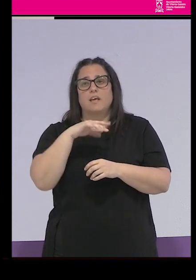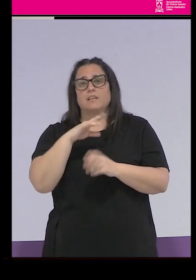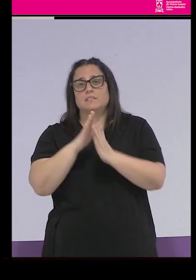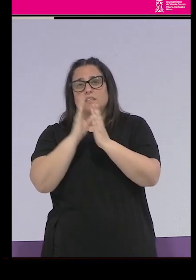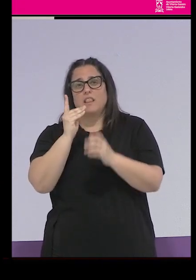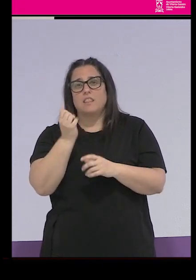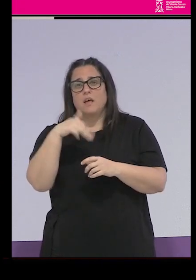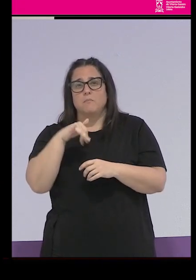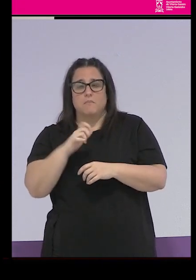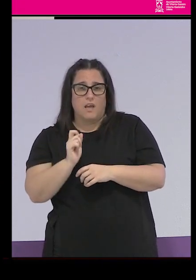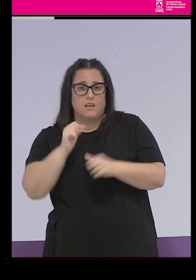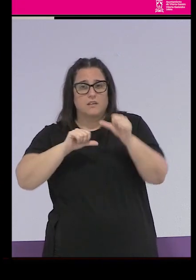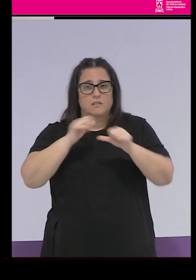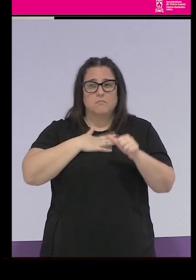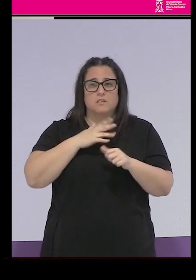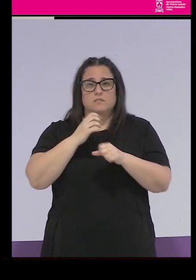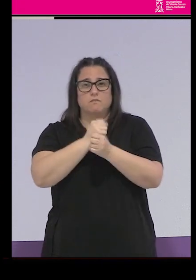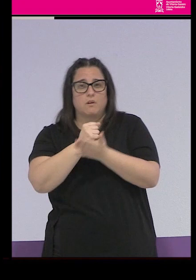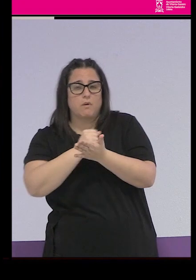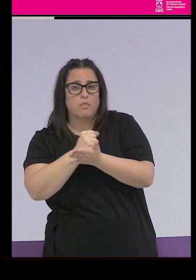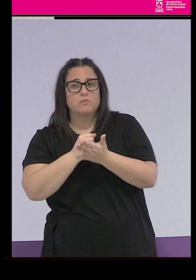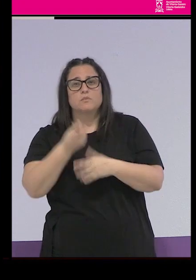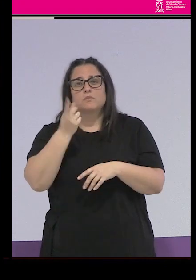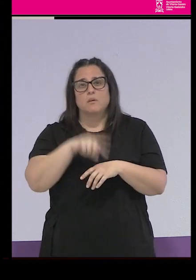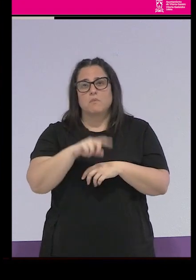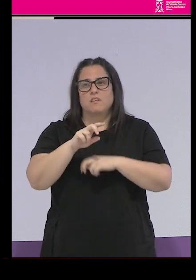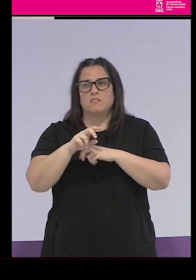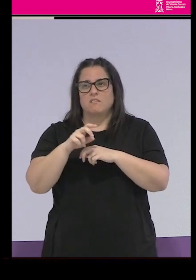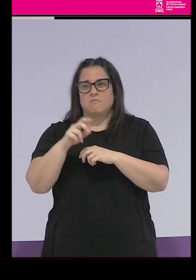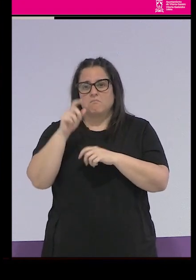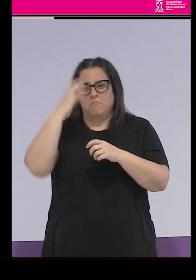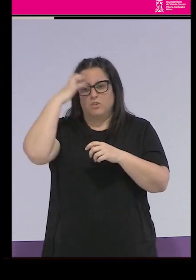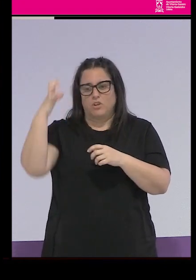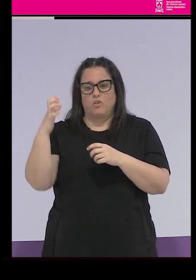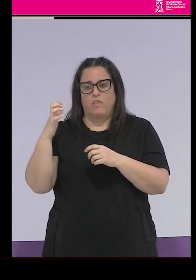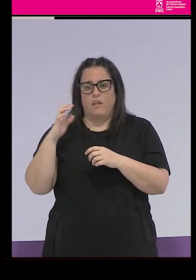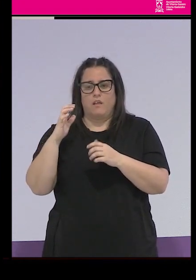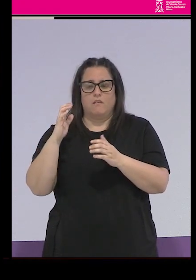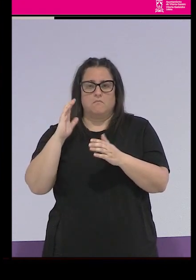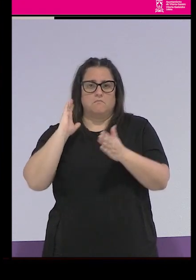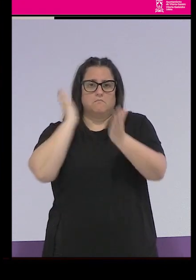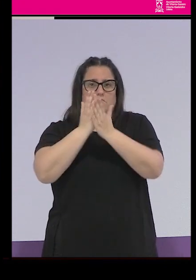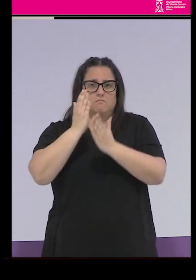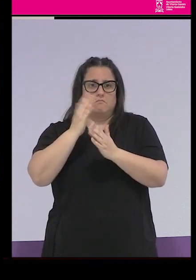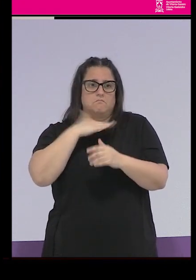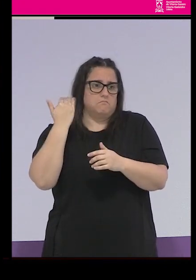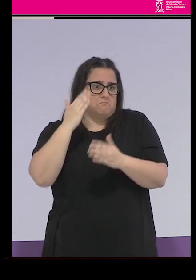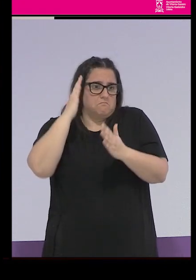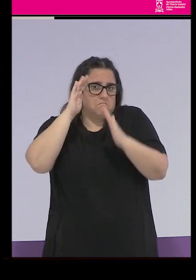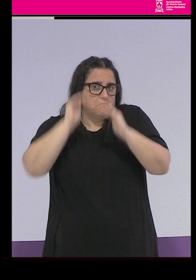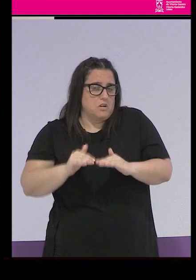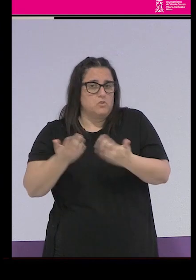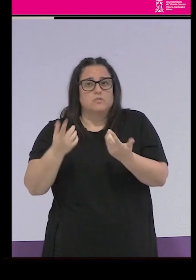farmacéuticos, representantes del patronato de la redención de penas. Esta gente se juntaba una vez al año y, bueno, pues hablaban de sus cosas,